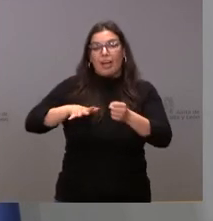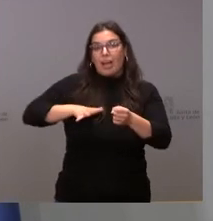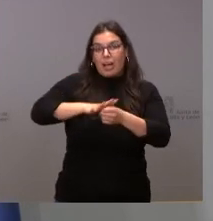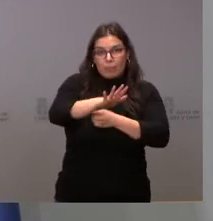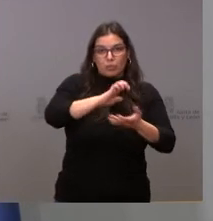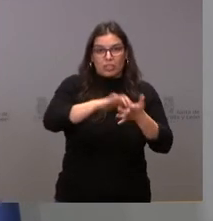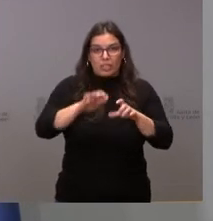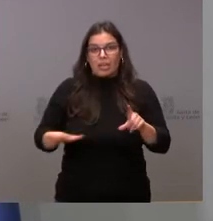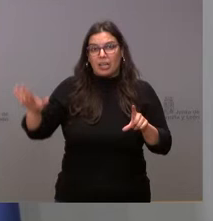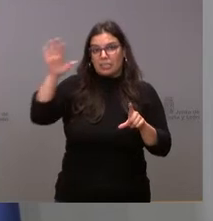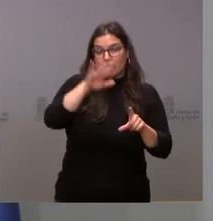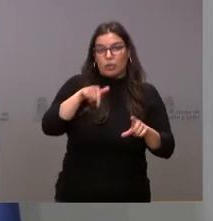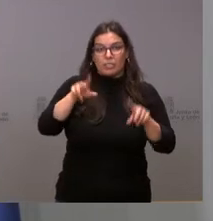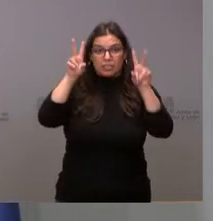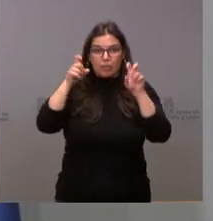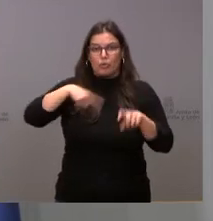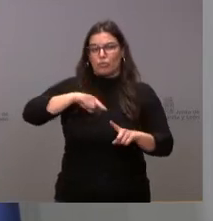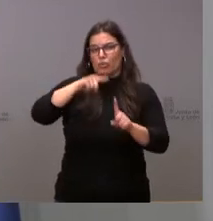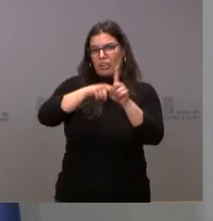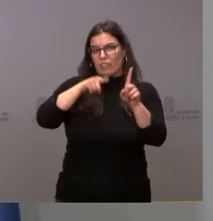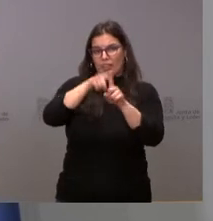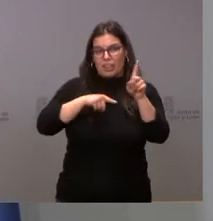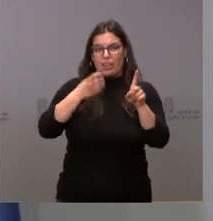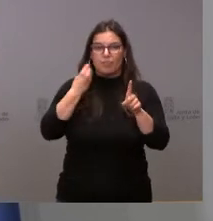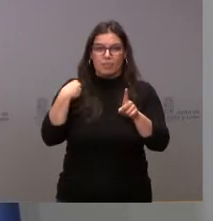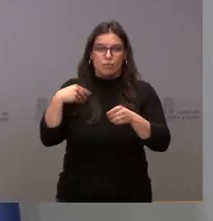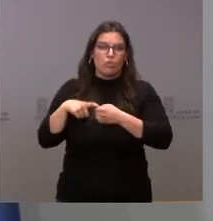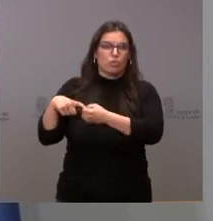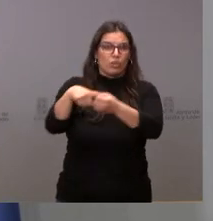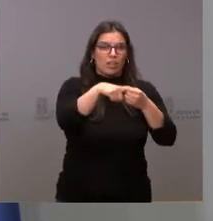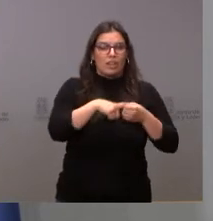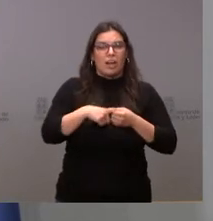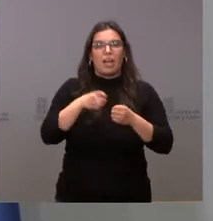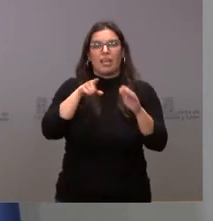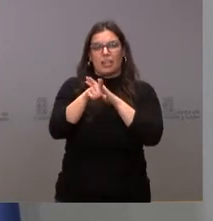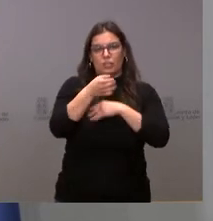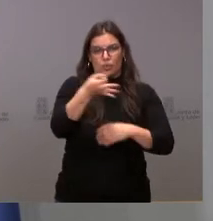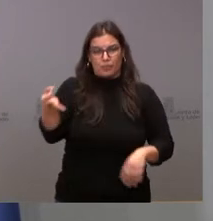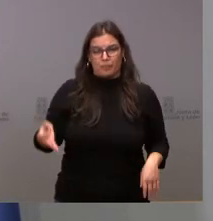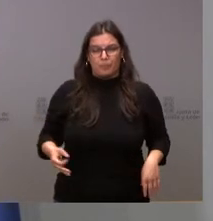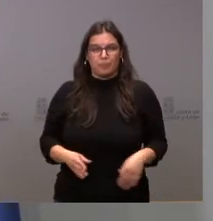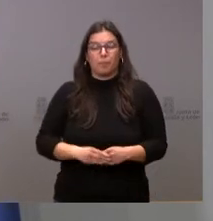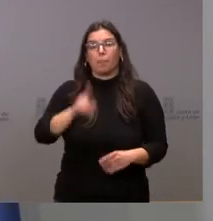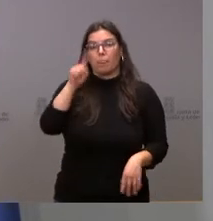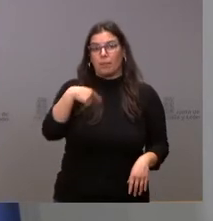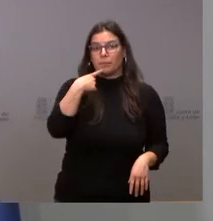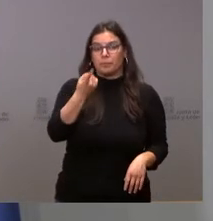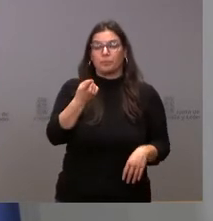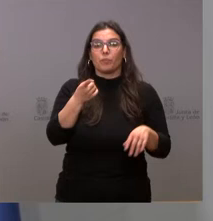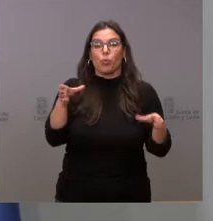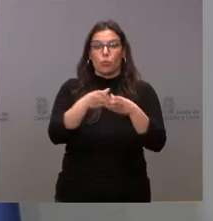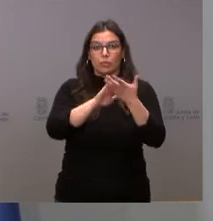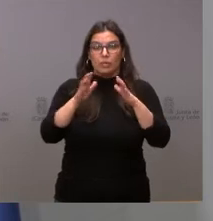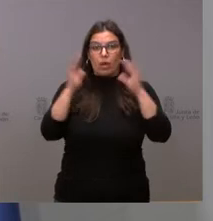de una cuestión donde nuestra comunidad es referencia de solidaridad y de buena gestión. Les comunico también que la Junta ha